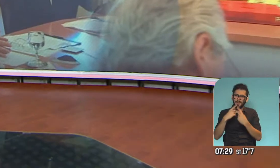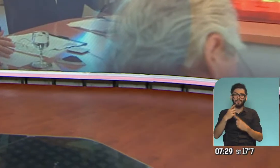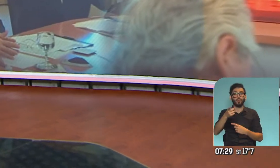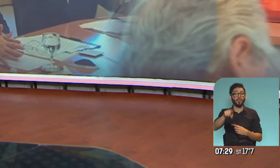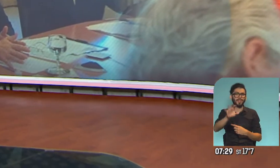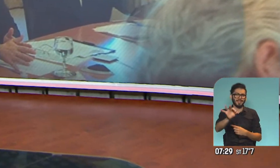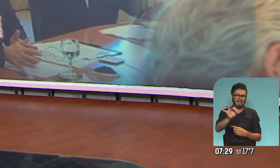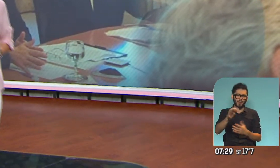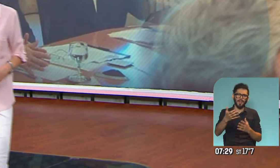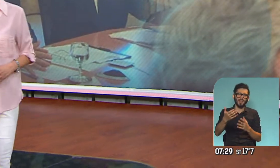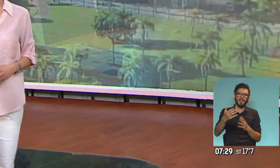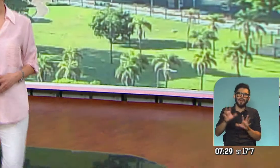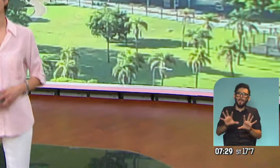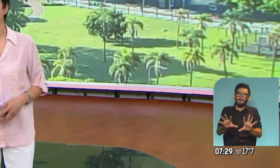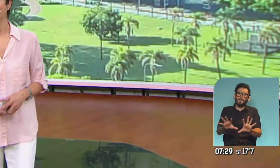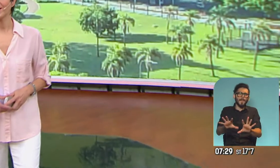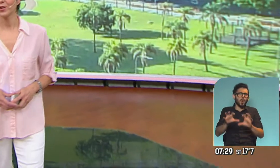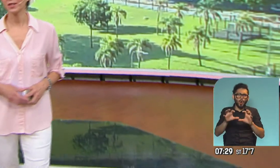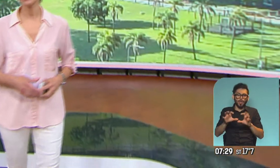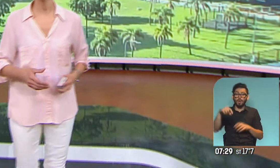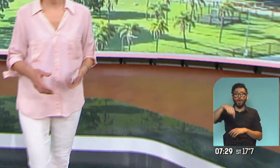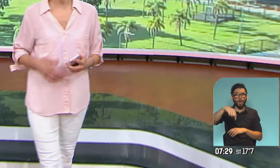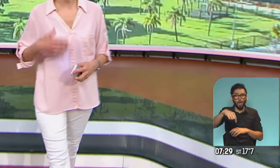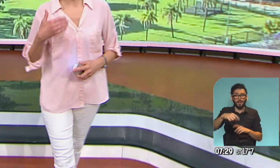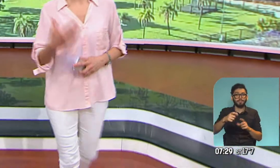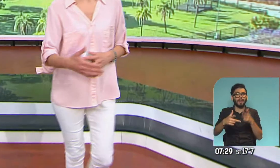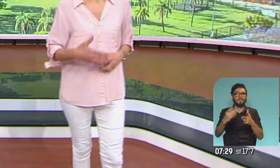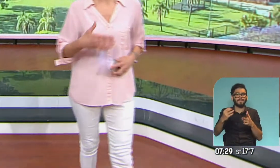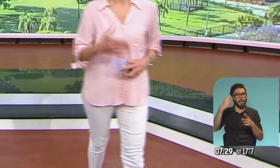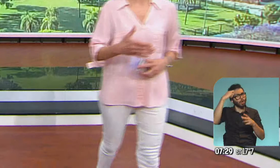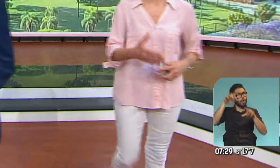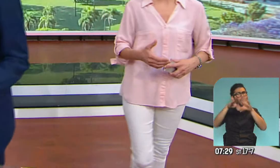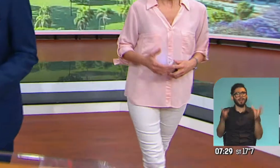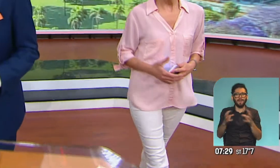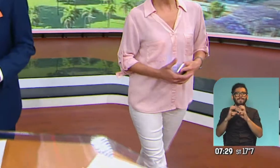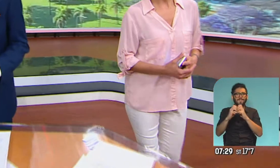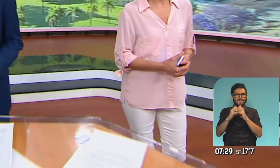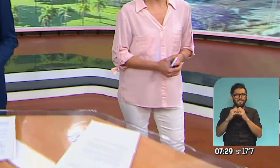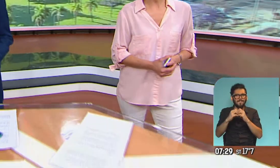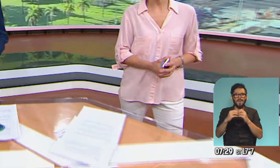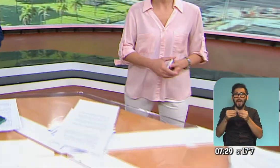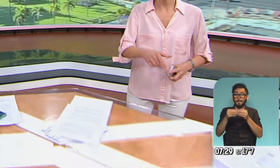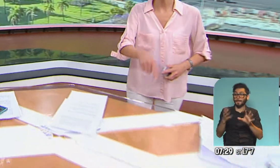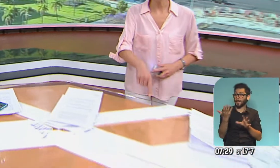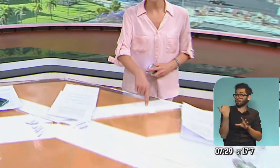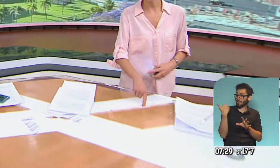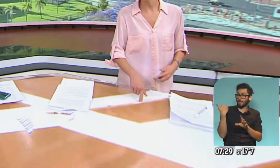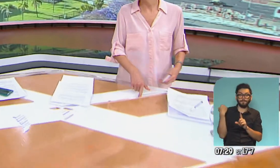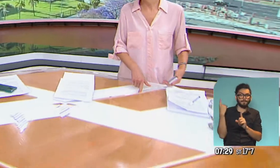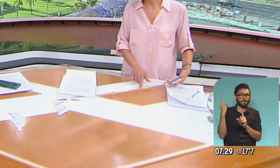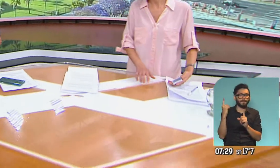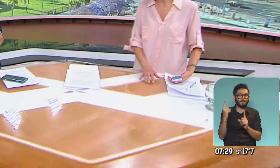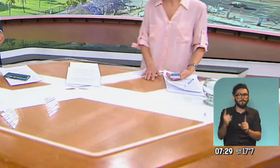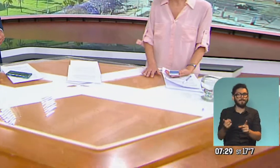Ustedes saben, desde muy pero muy tempranito, en el día de hoy, estamos hablando de la sesión en el Congreso Nacional que comenzó en el día de ayer y todavía